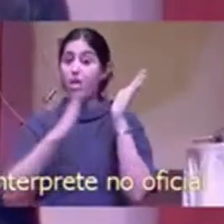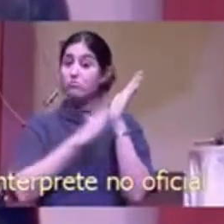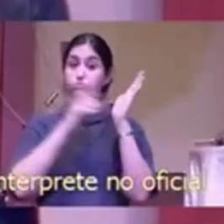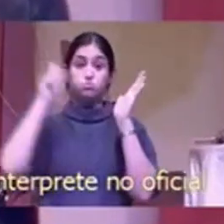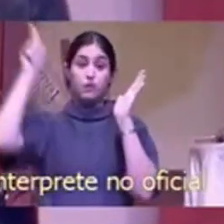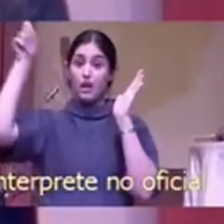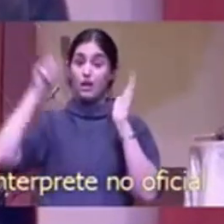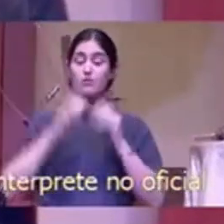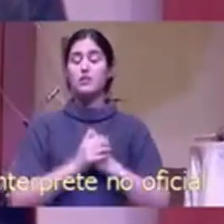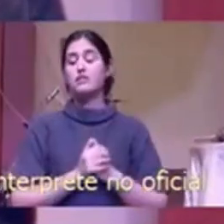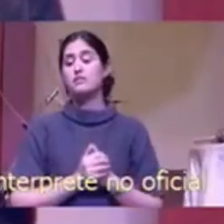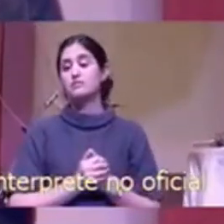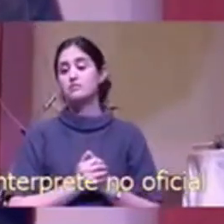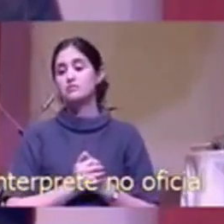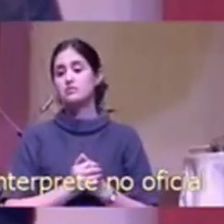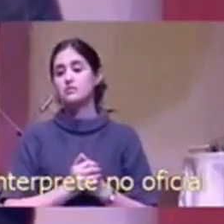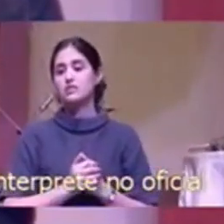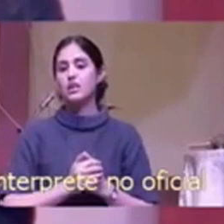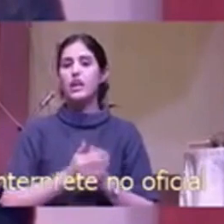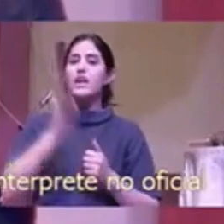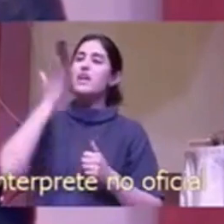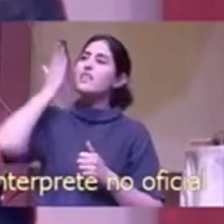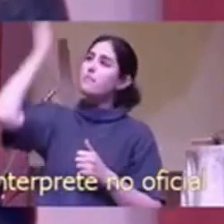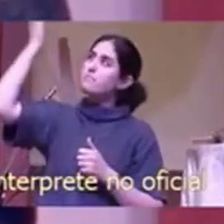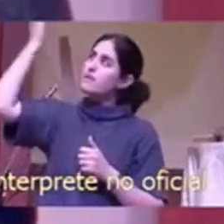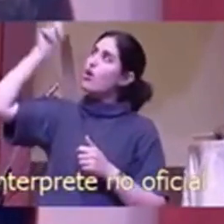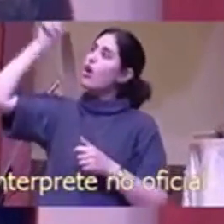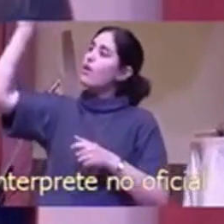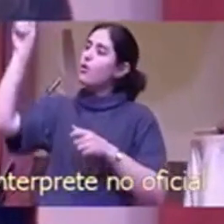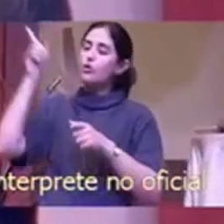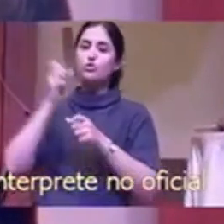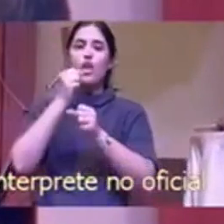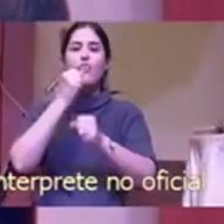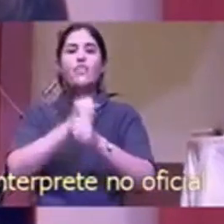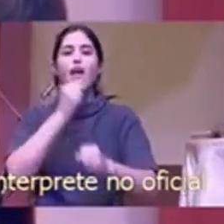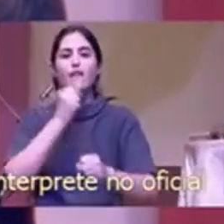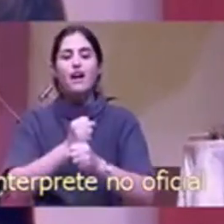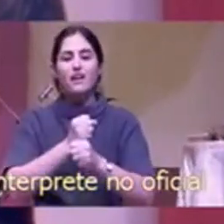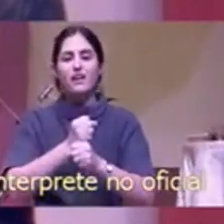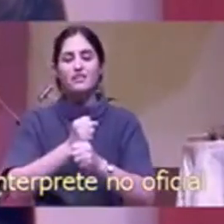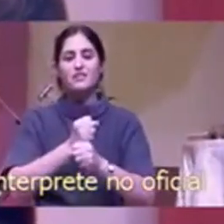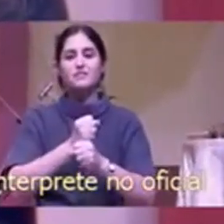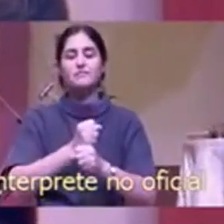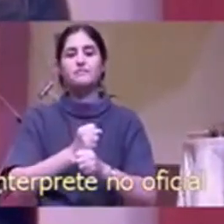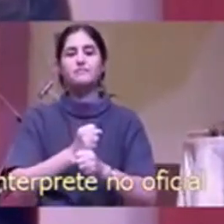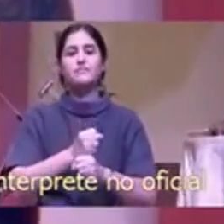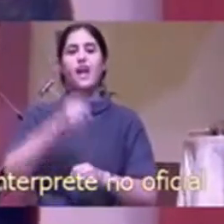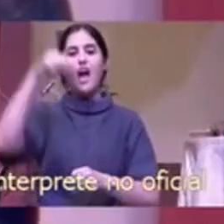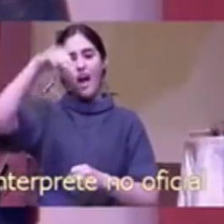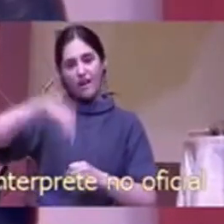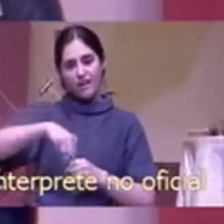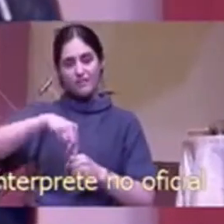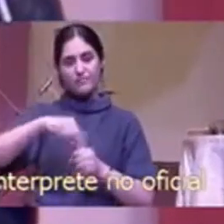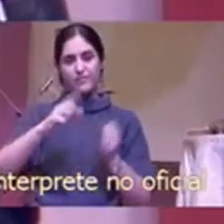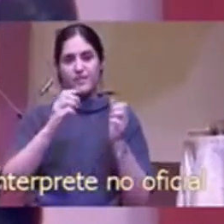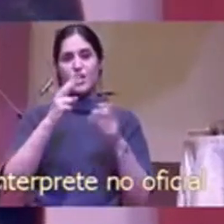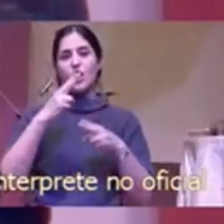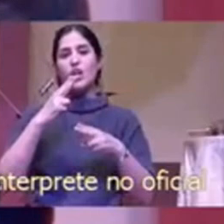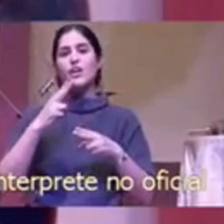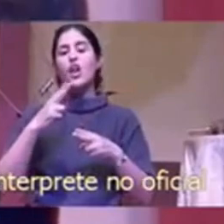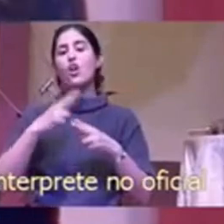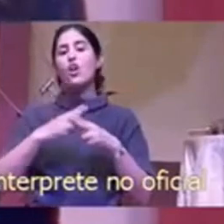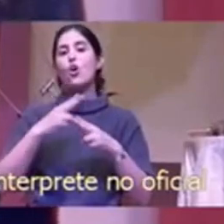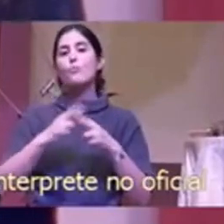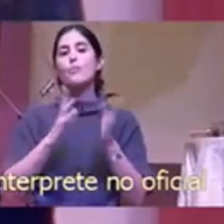pido que hagas tu obra esta noche. En el nombre de Jesús. Amén.